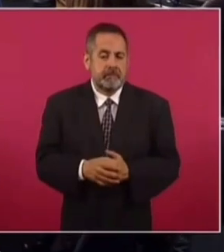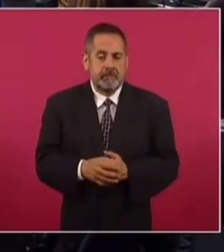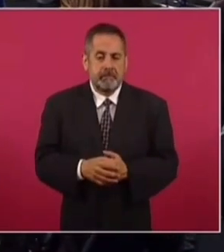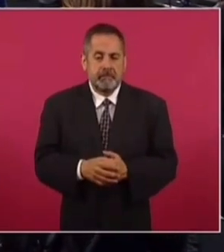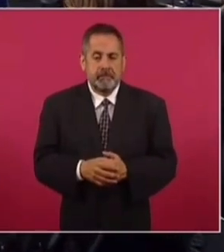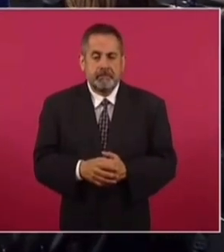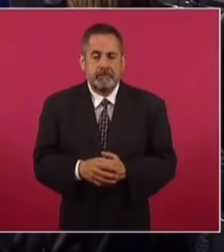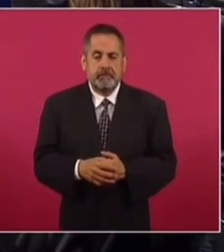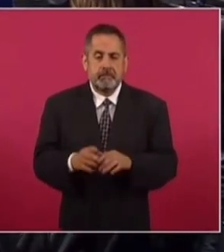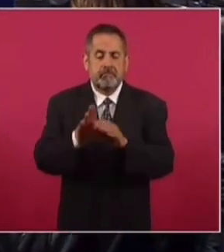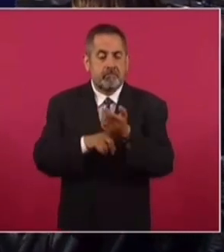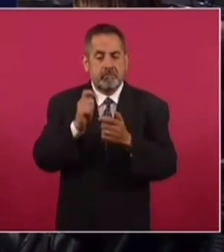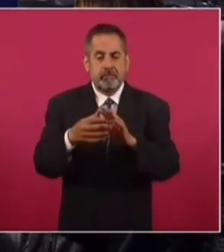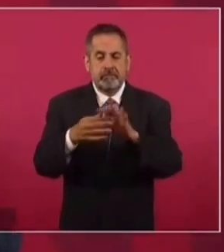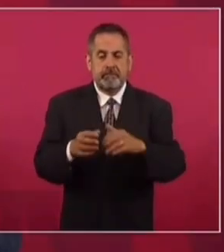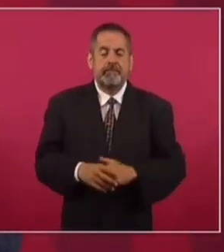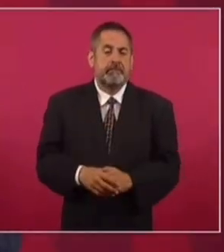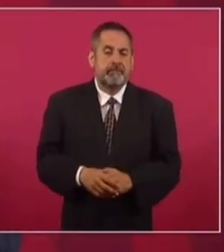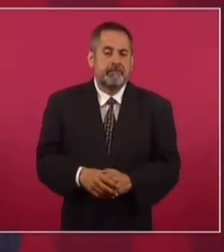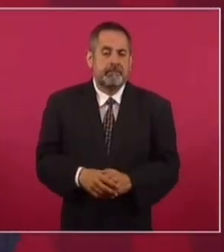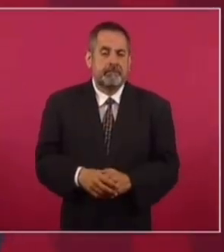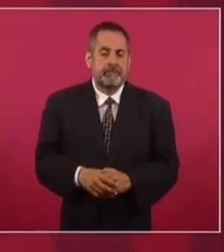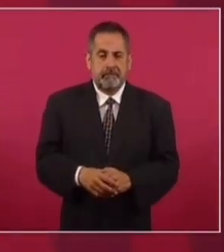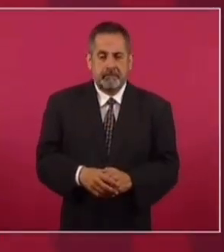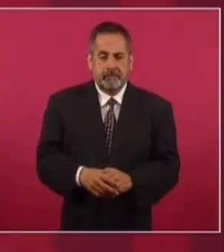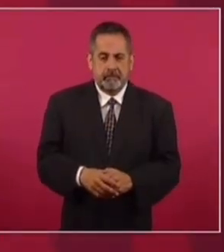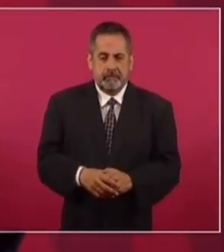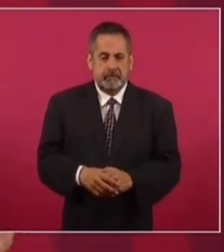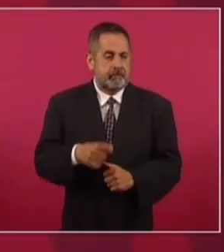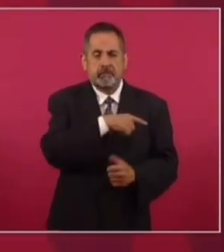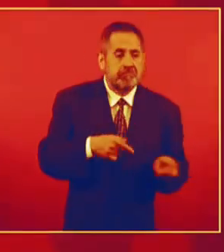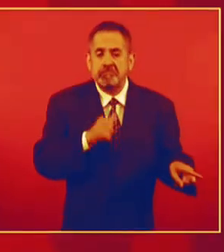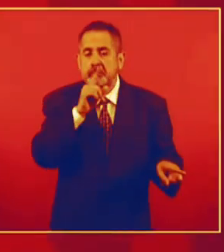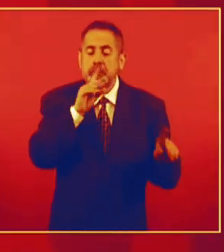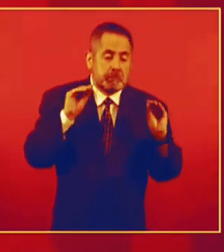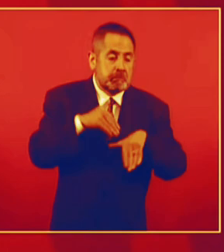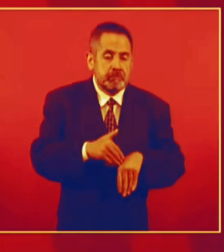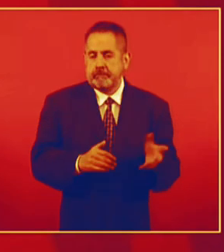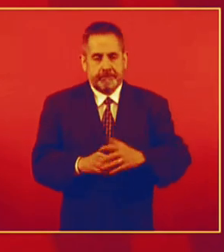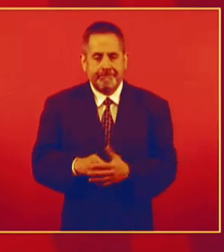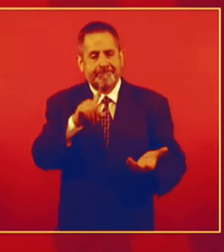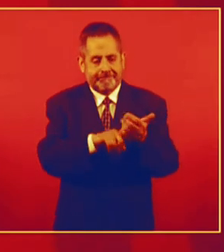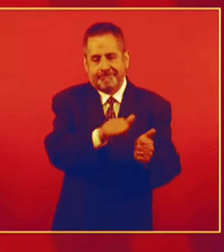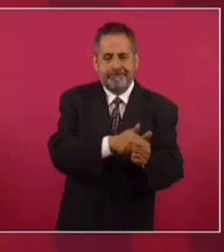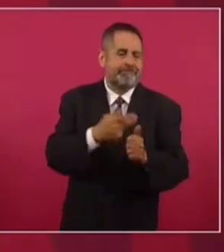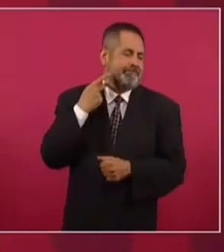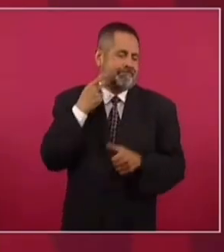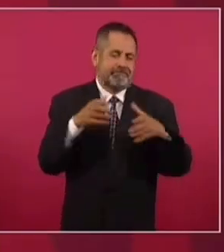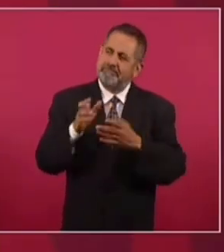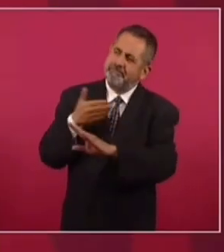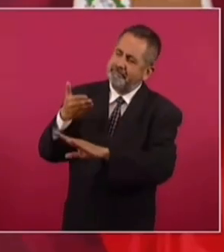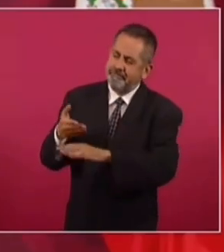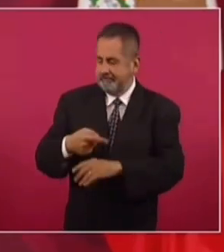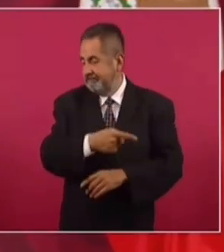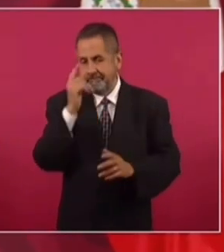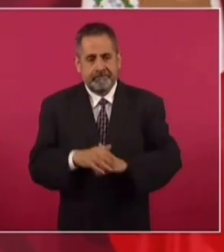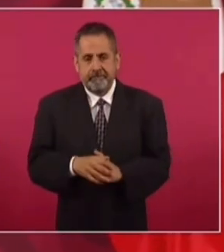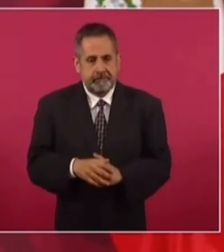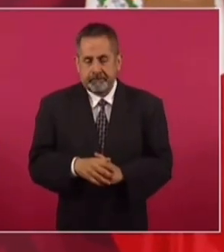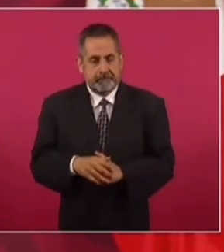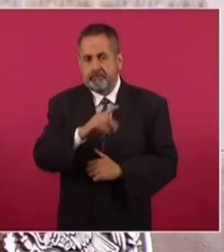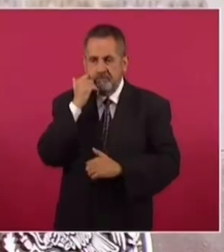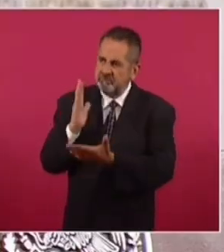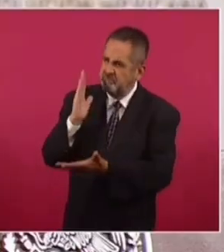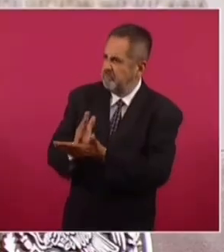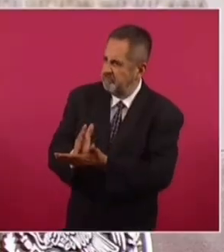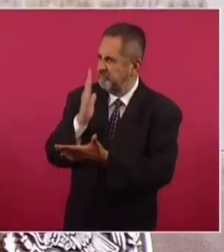de por medio? Pues los intereses. Claro que hay un interés político. Lo que